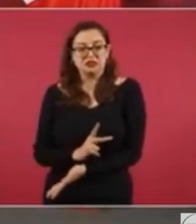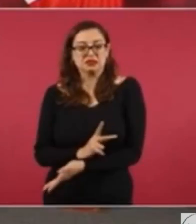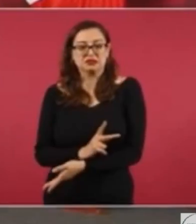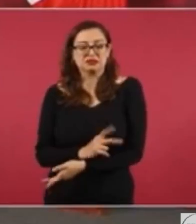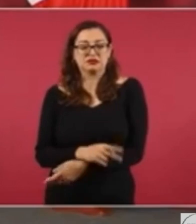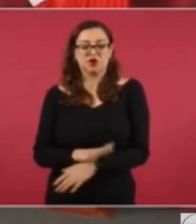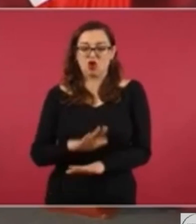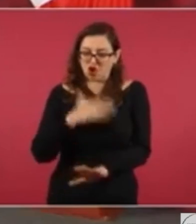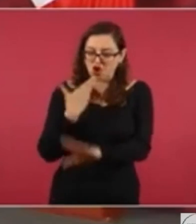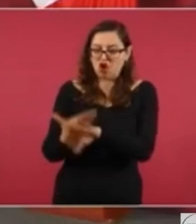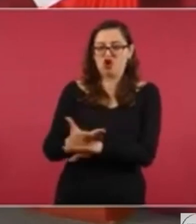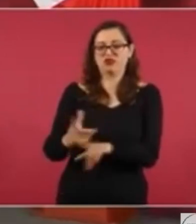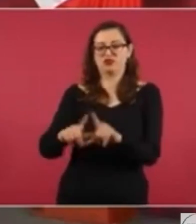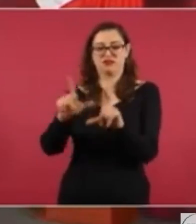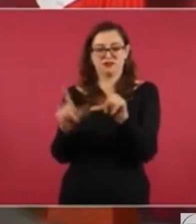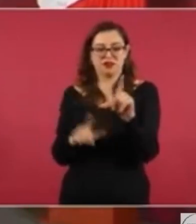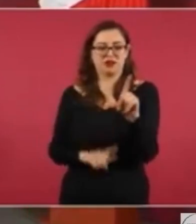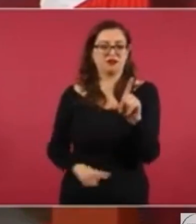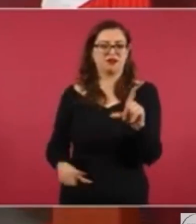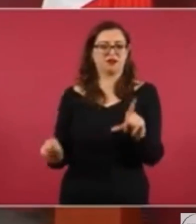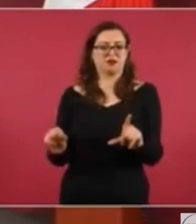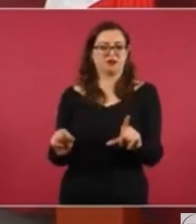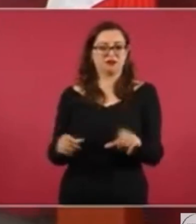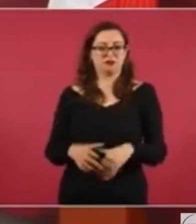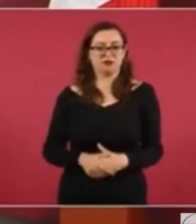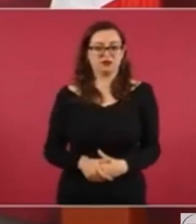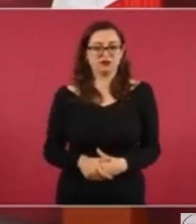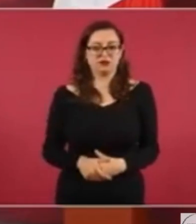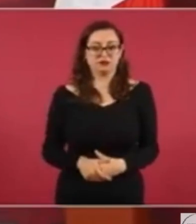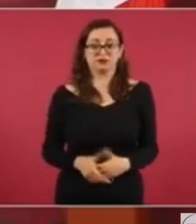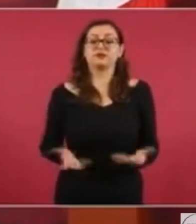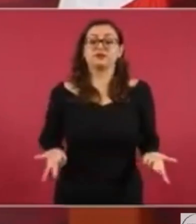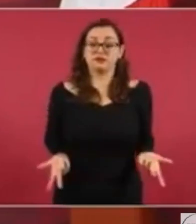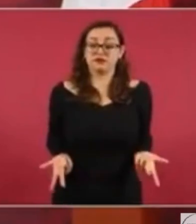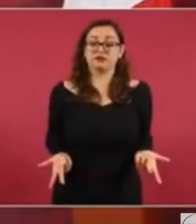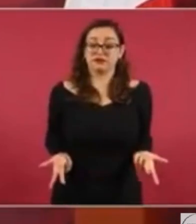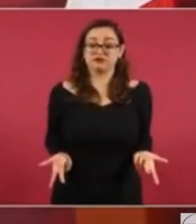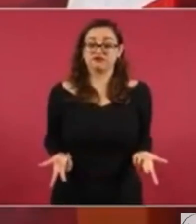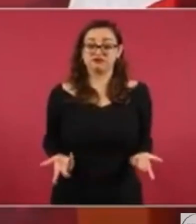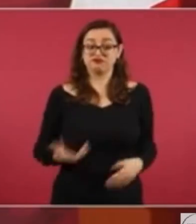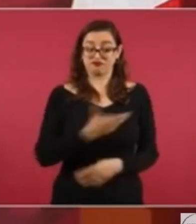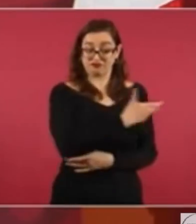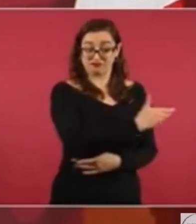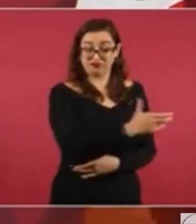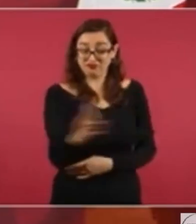entonces los problemas agrarios